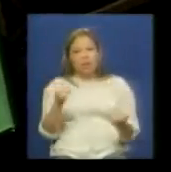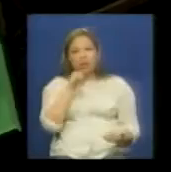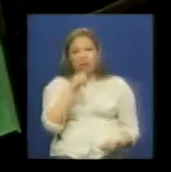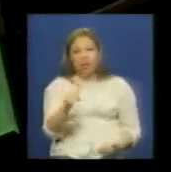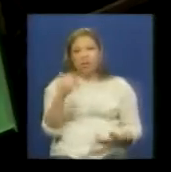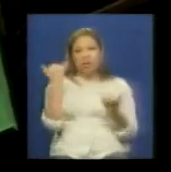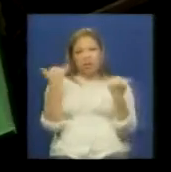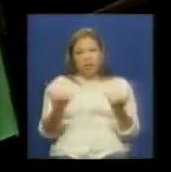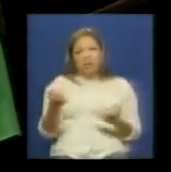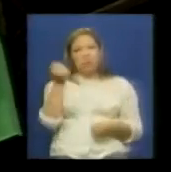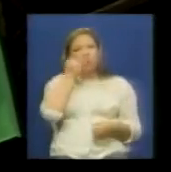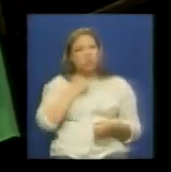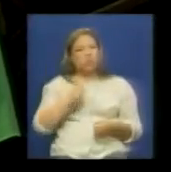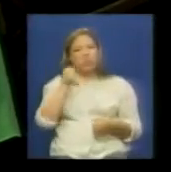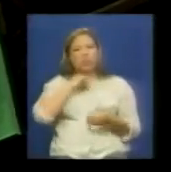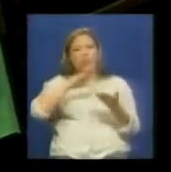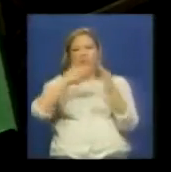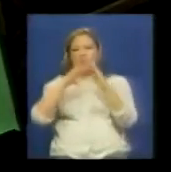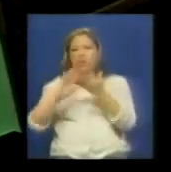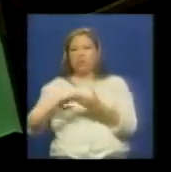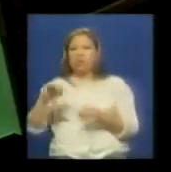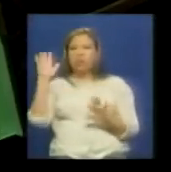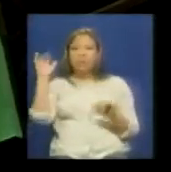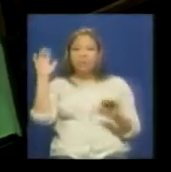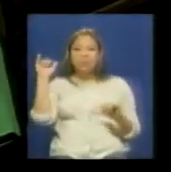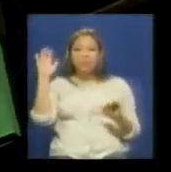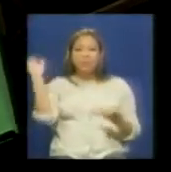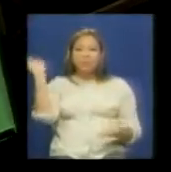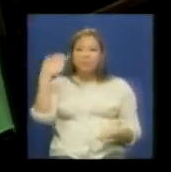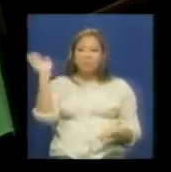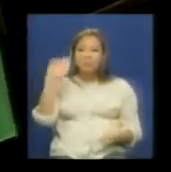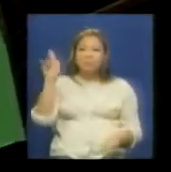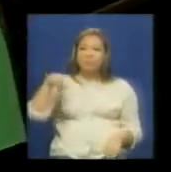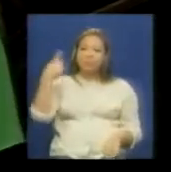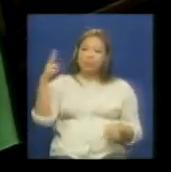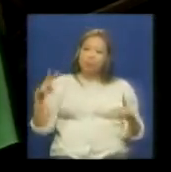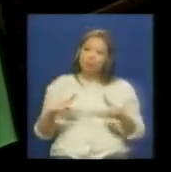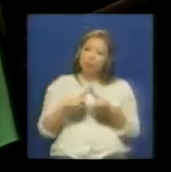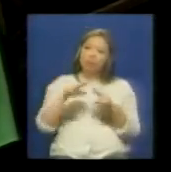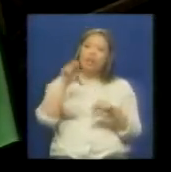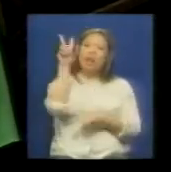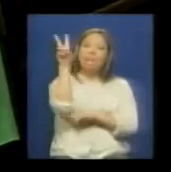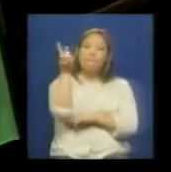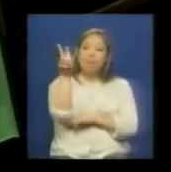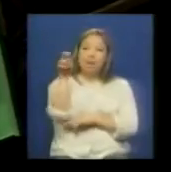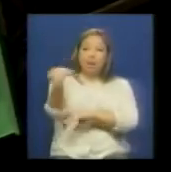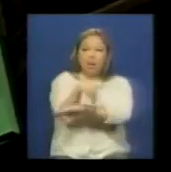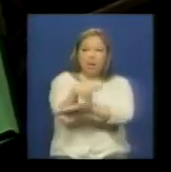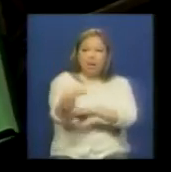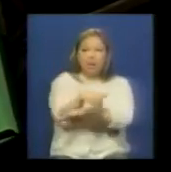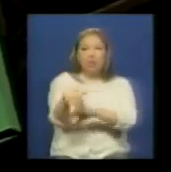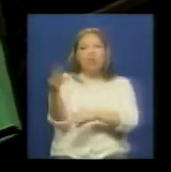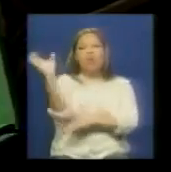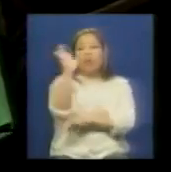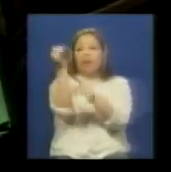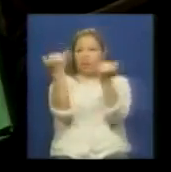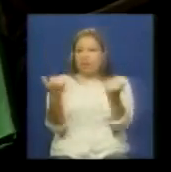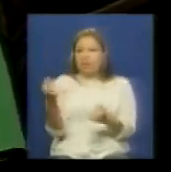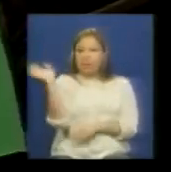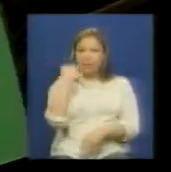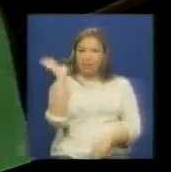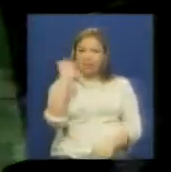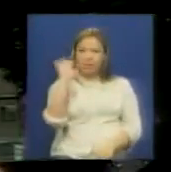aire y que vamos combatiendo con todas las comunidades ya nos vamos correcto bueno nos vemos entonces el día viernes en la calle también con Caracas en directo